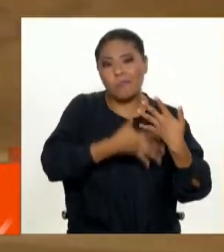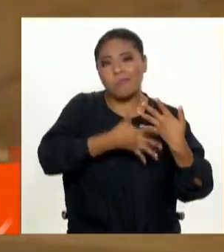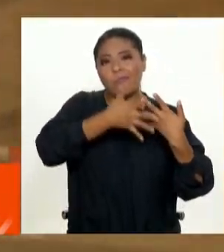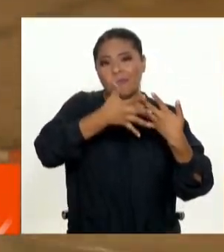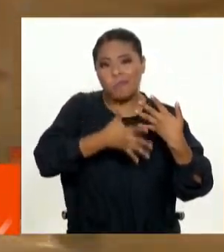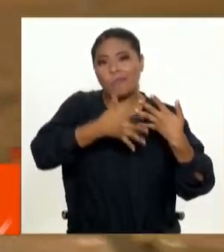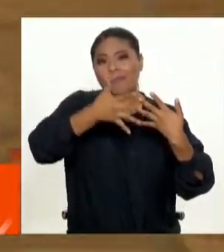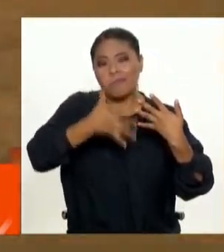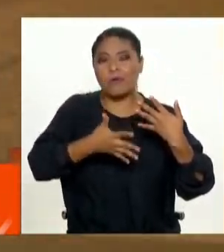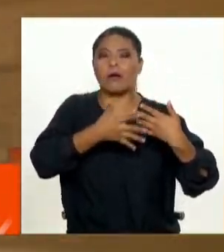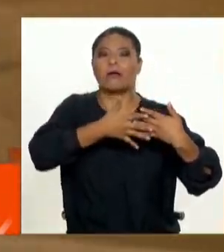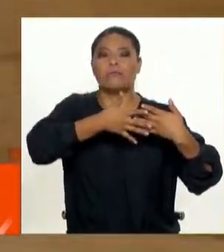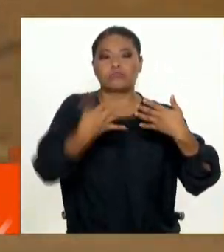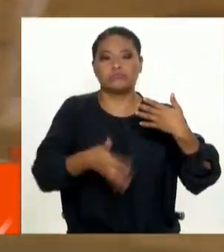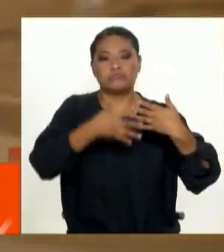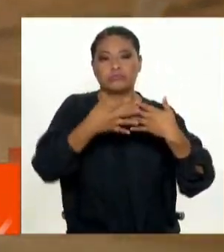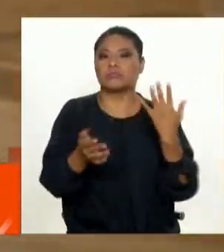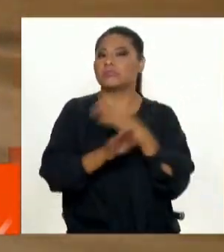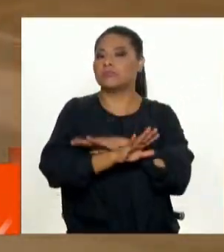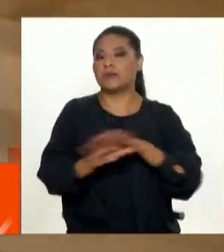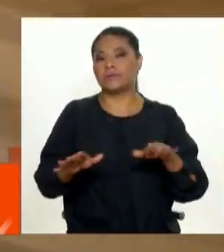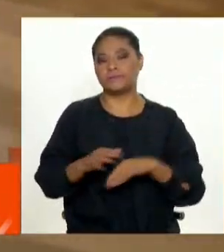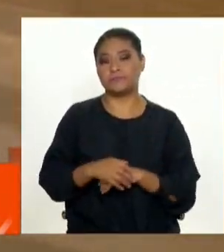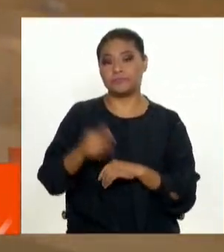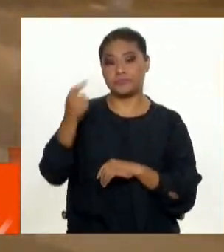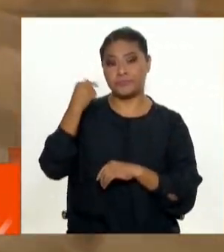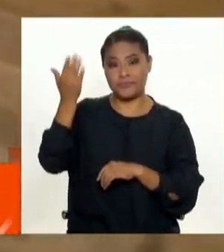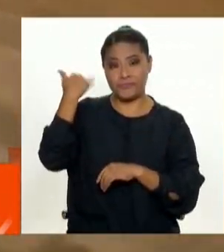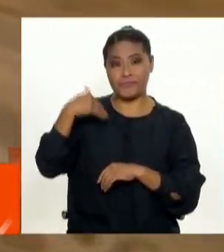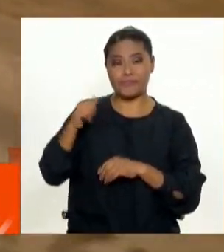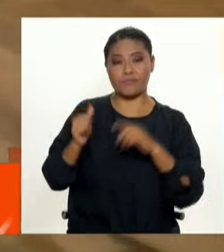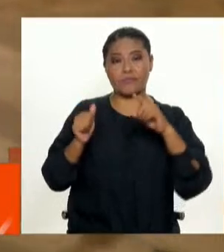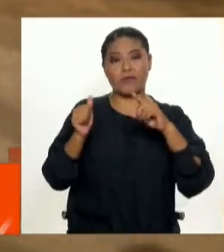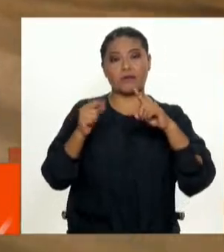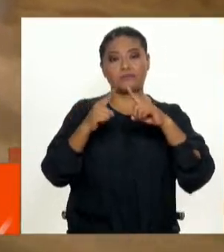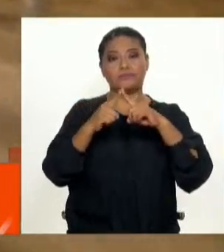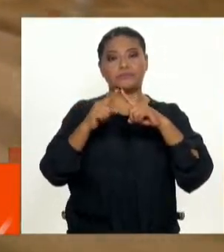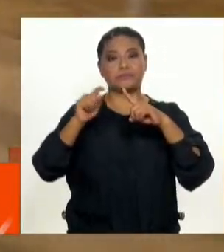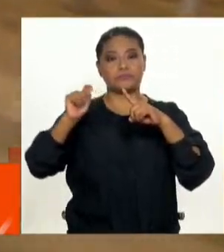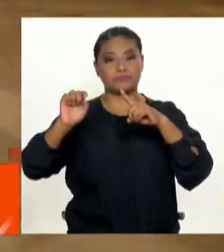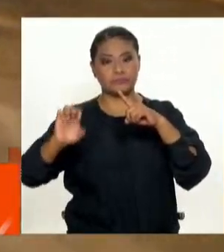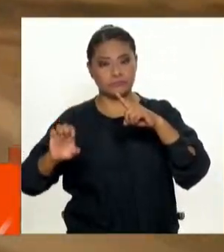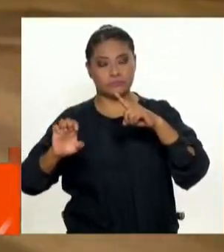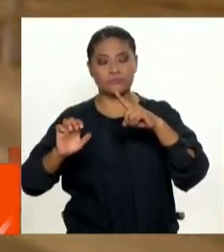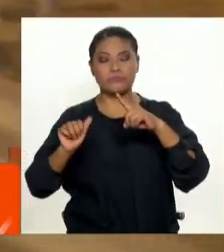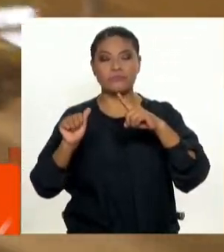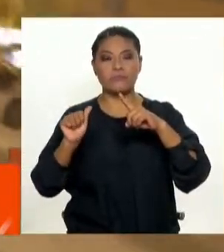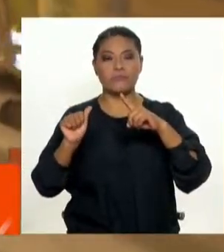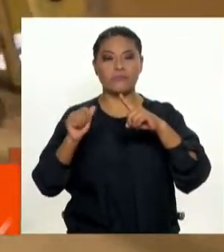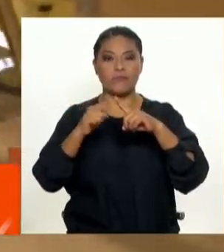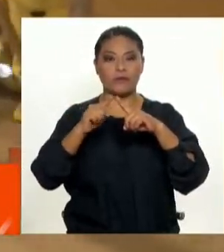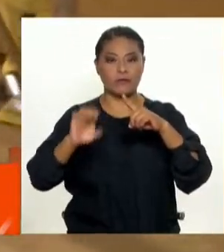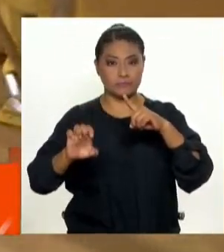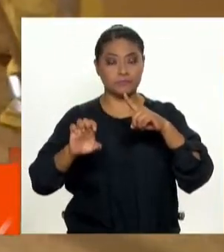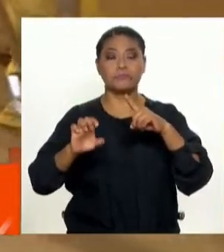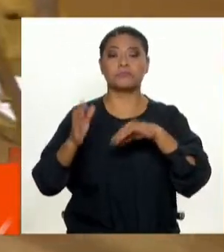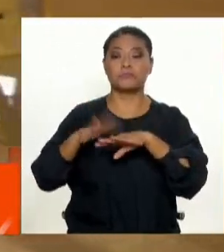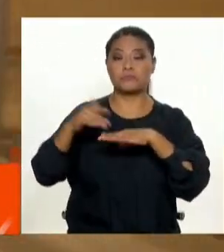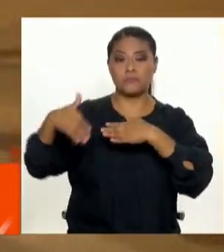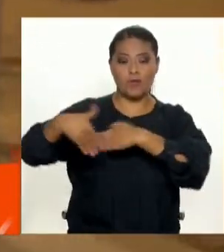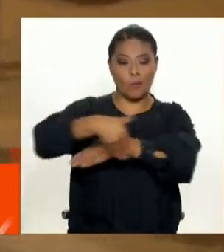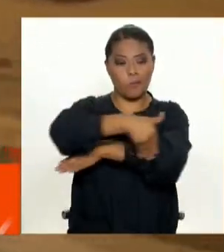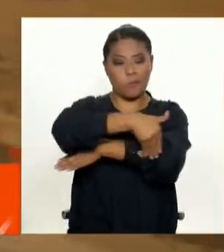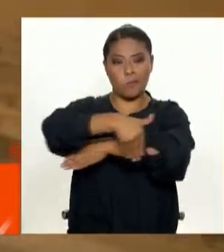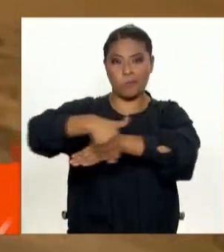del metro de Lima. Esto corresponde al distrito de Atevitarte. Es la carretera central. Lo que